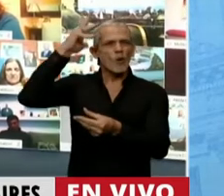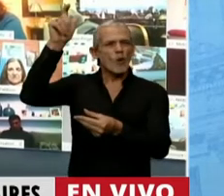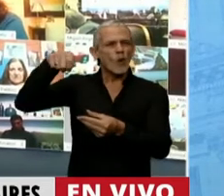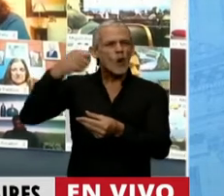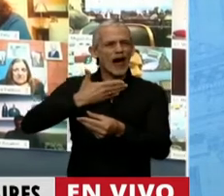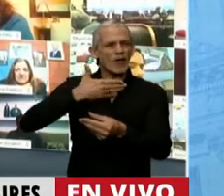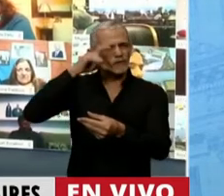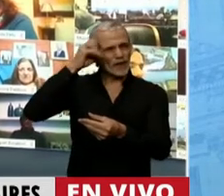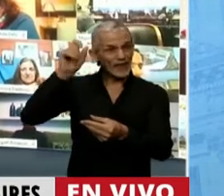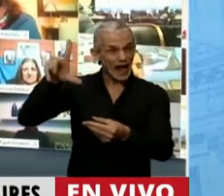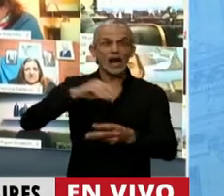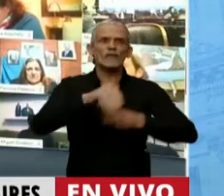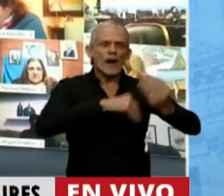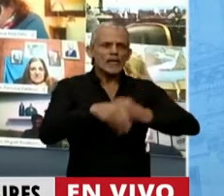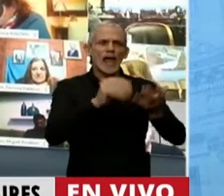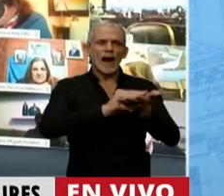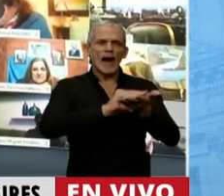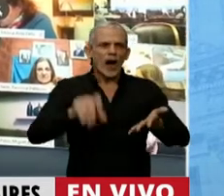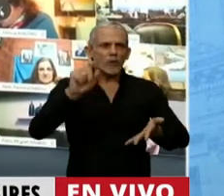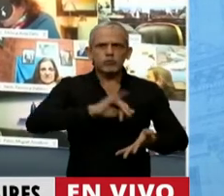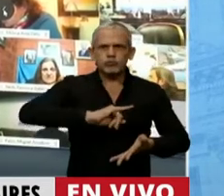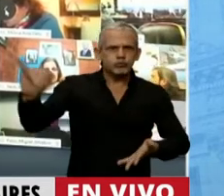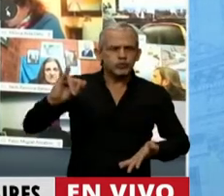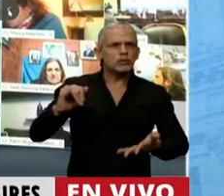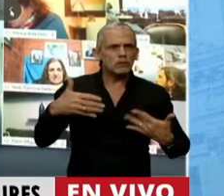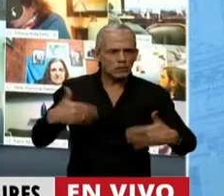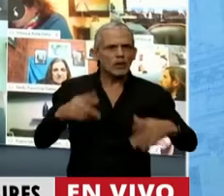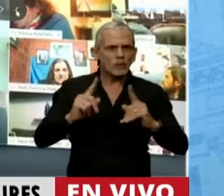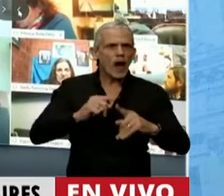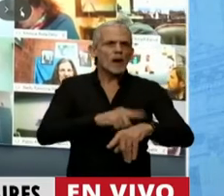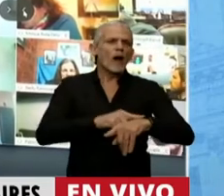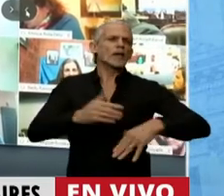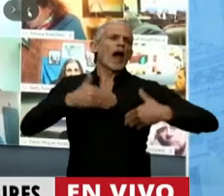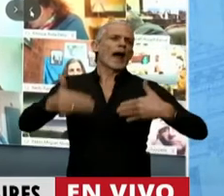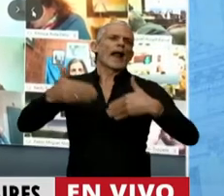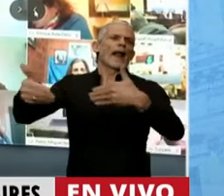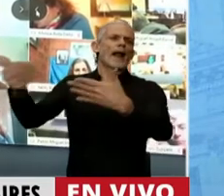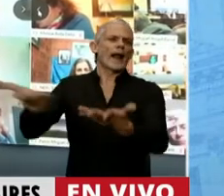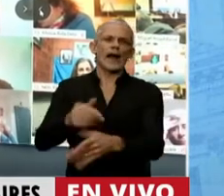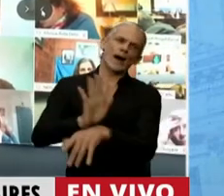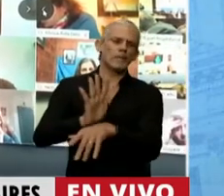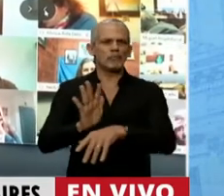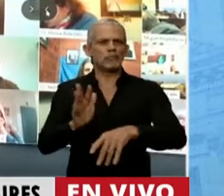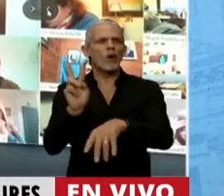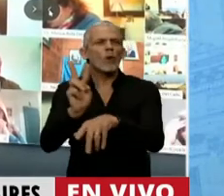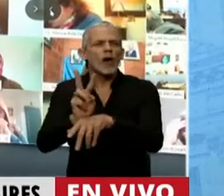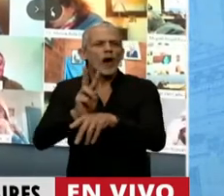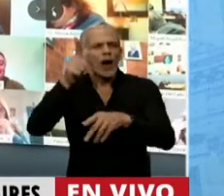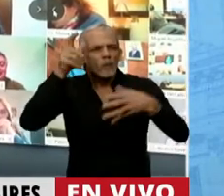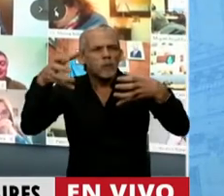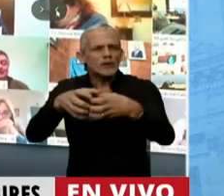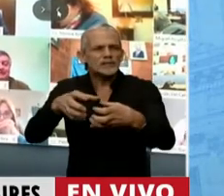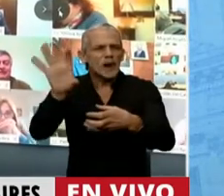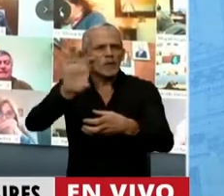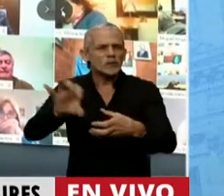la familia y los abogados denuncian que continúan las dilaciones y las medidas de protección a la bonaerense, o sea, a